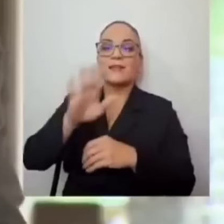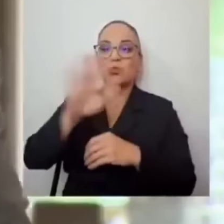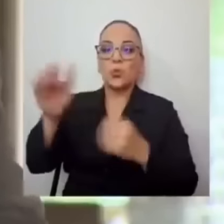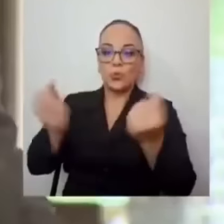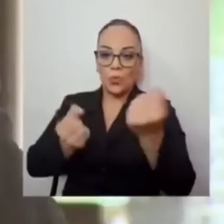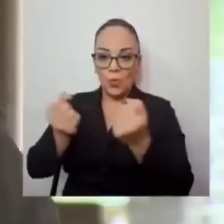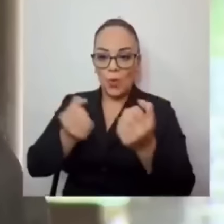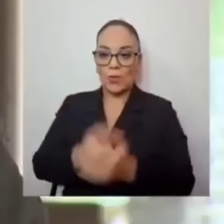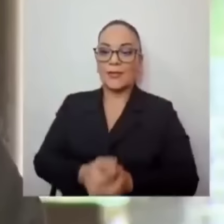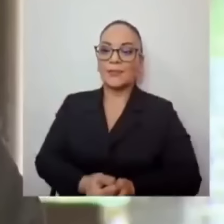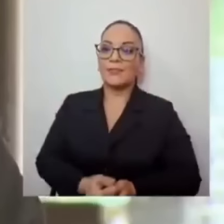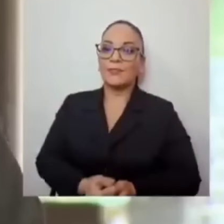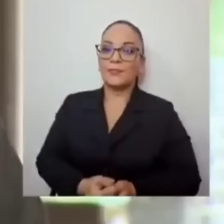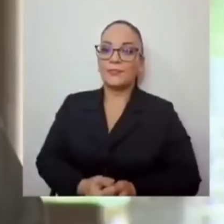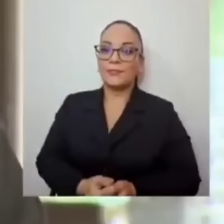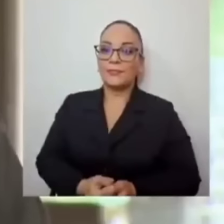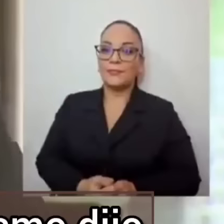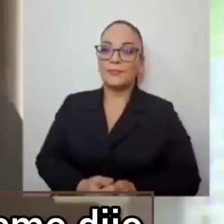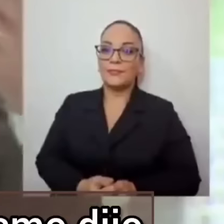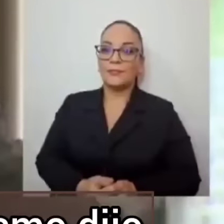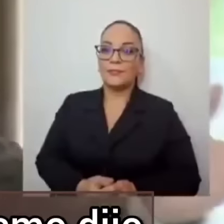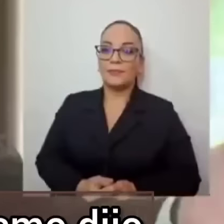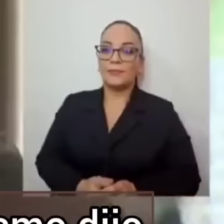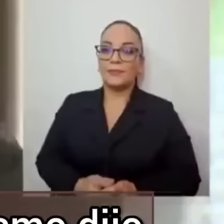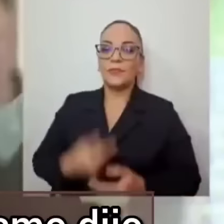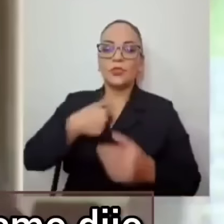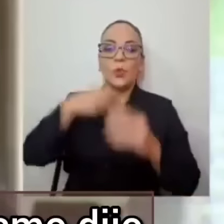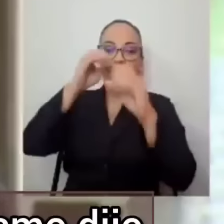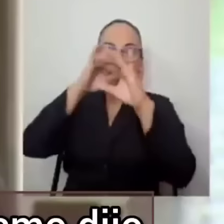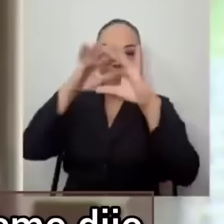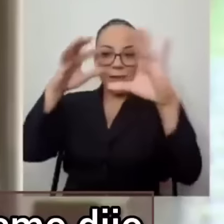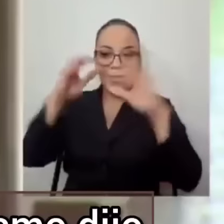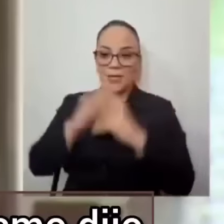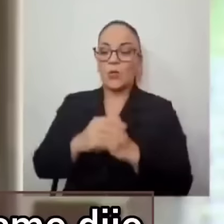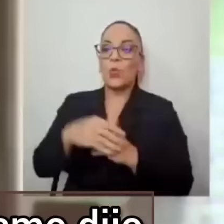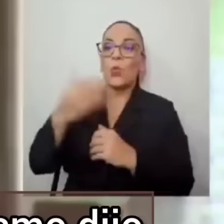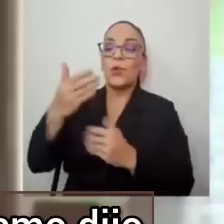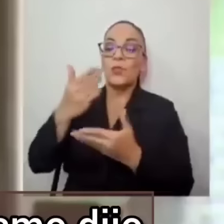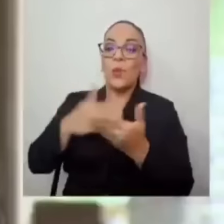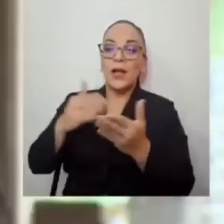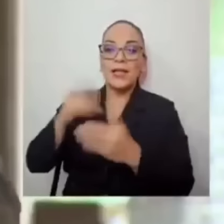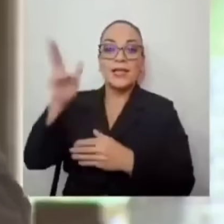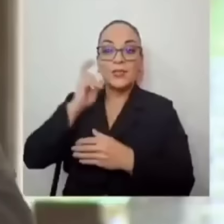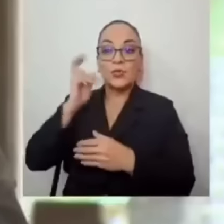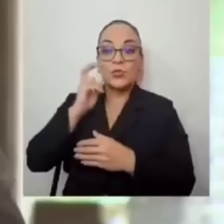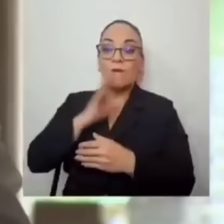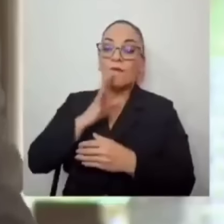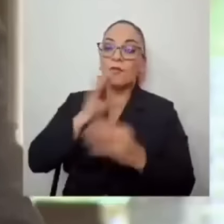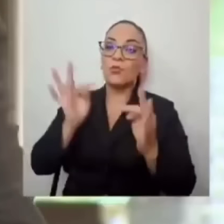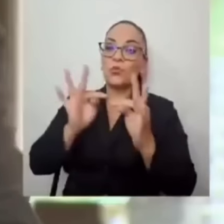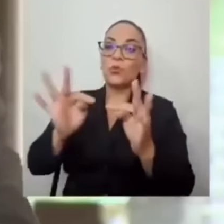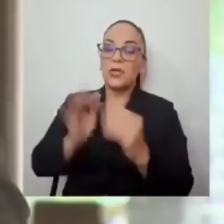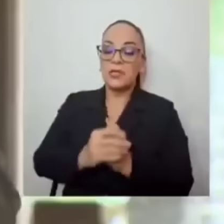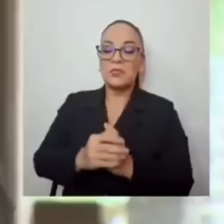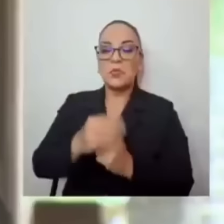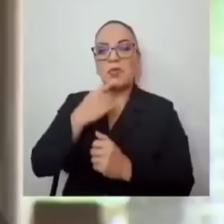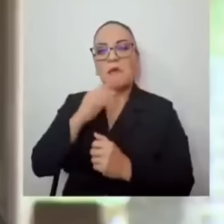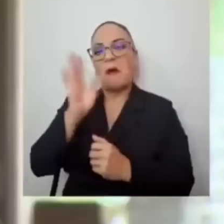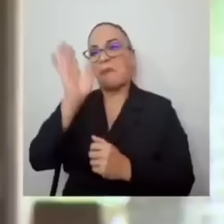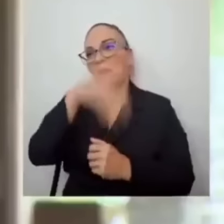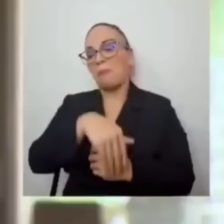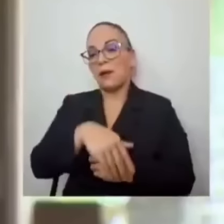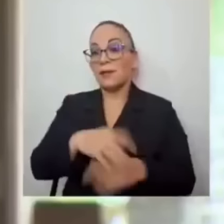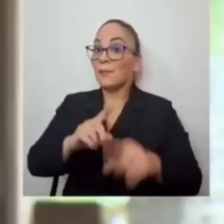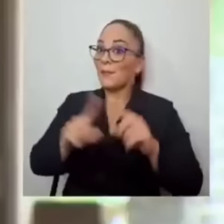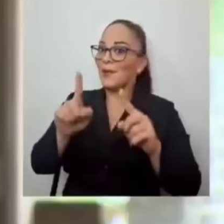Yo me imagino que alguien cuando oyó que íbamos a hablar de turismo, dijo, ese tema no es conmigo. Yo les voy a